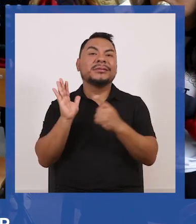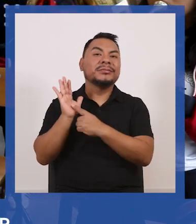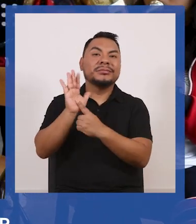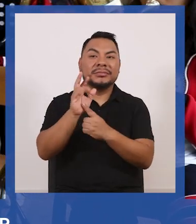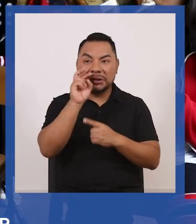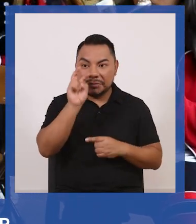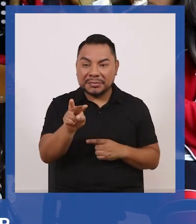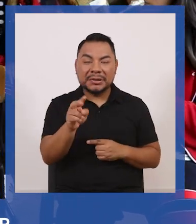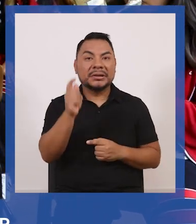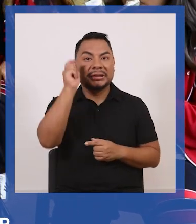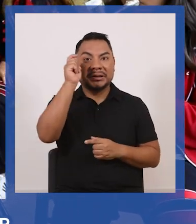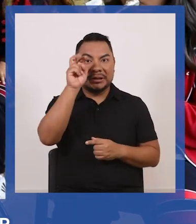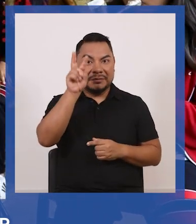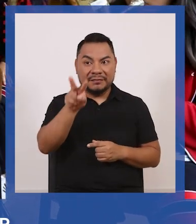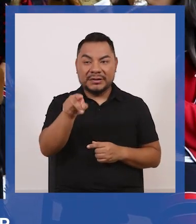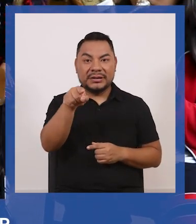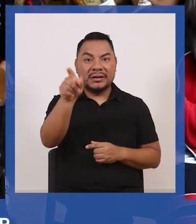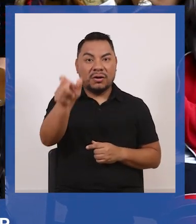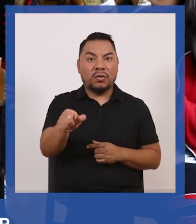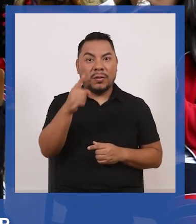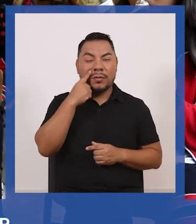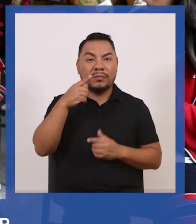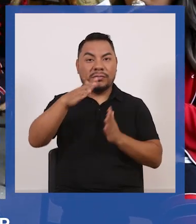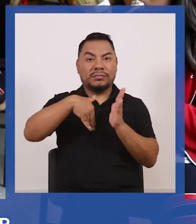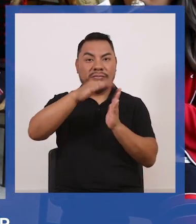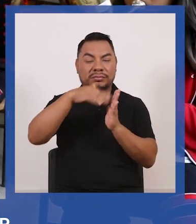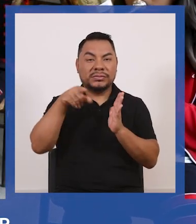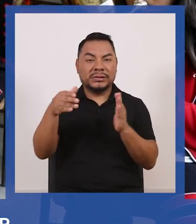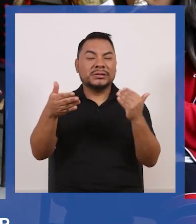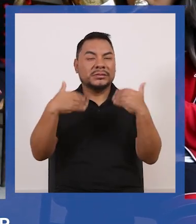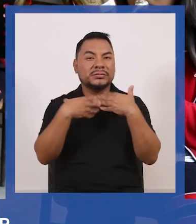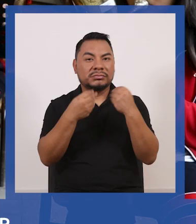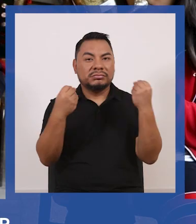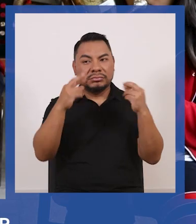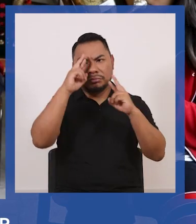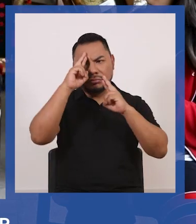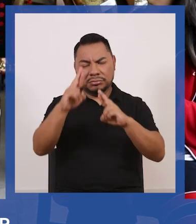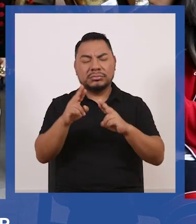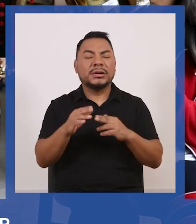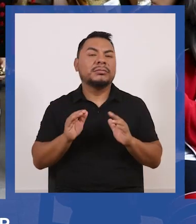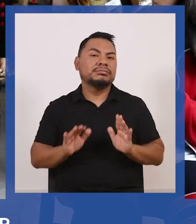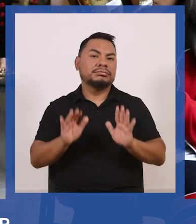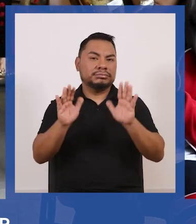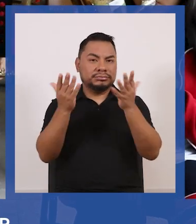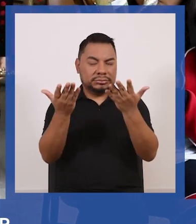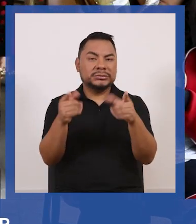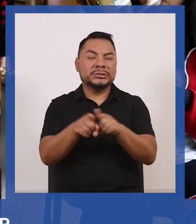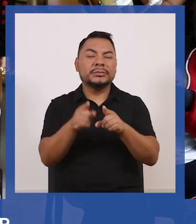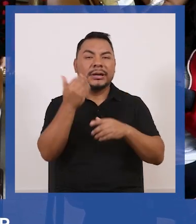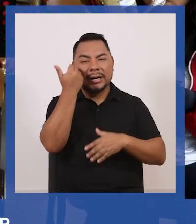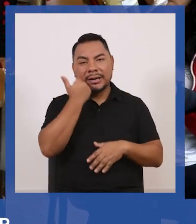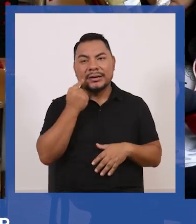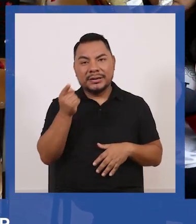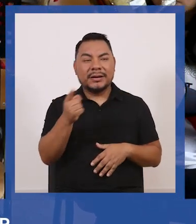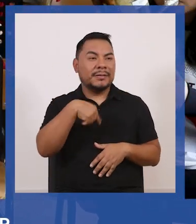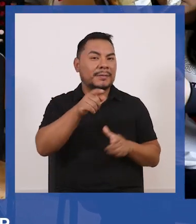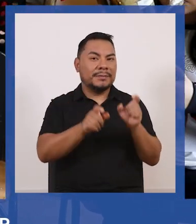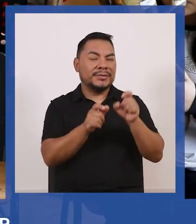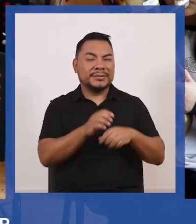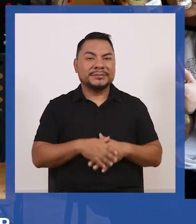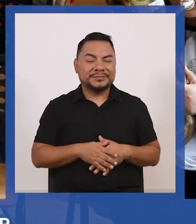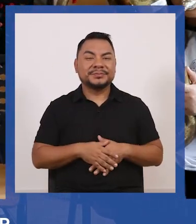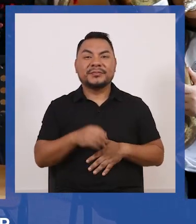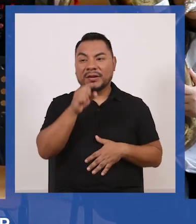y hemos sido testigos de cómo este artista cuenta con un gran respeto admiración y sobre todo cariño del público